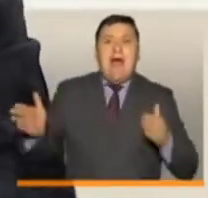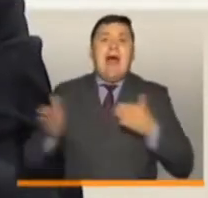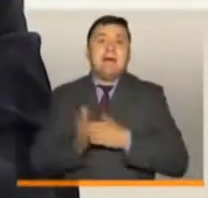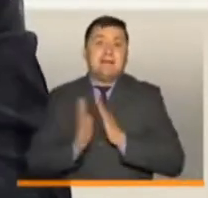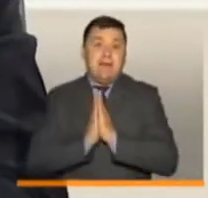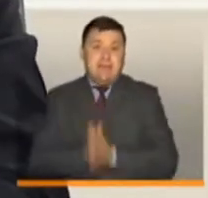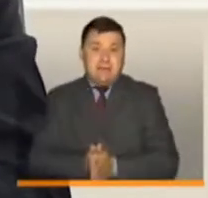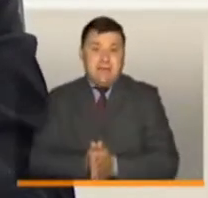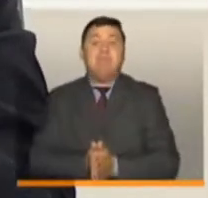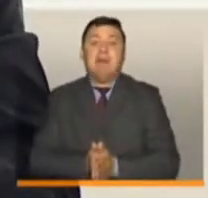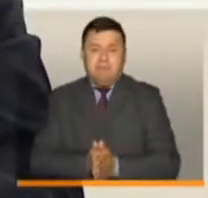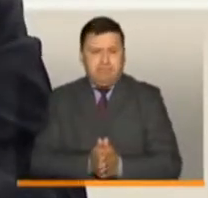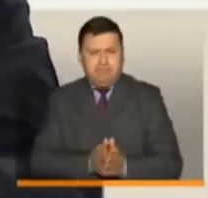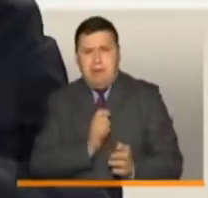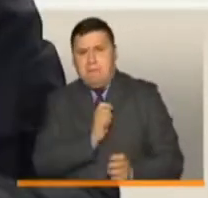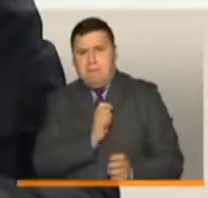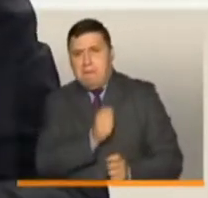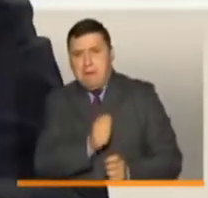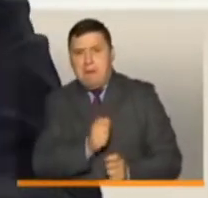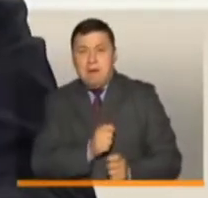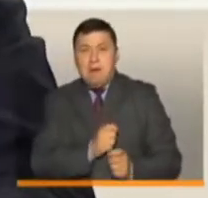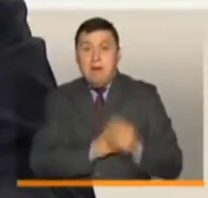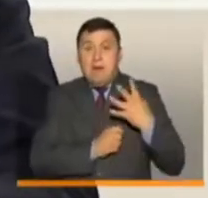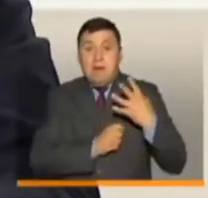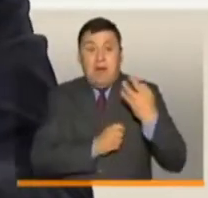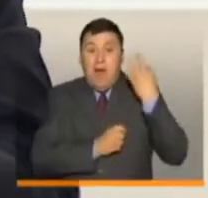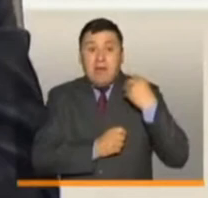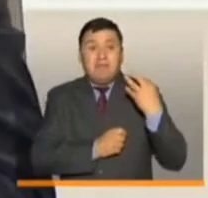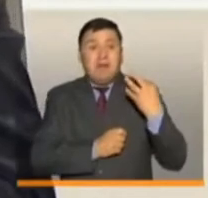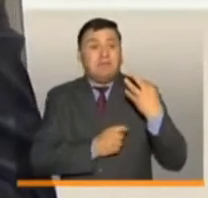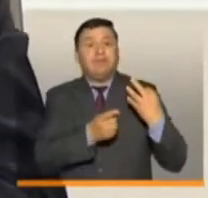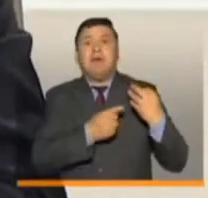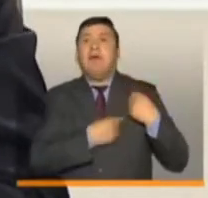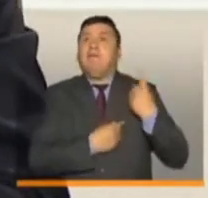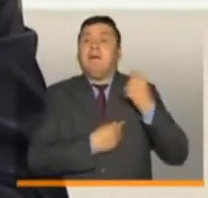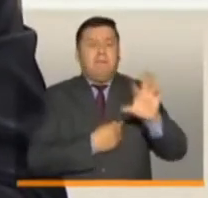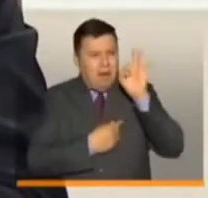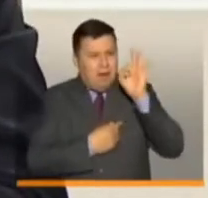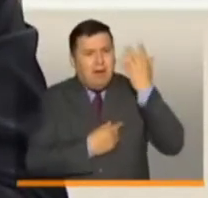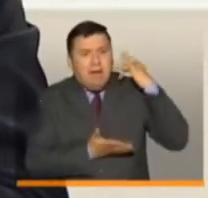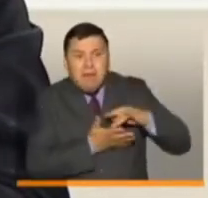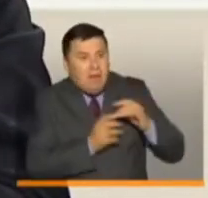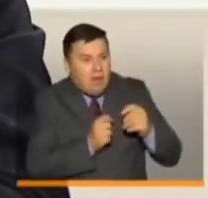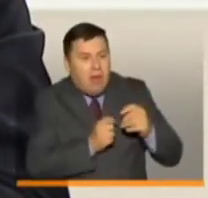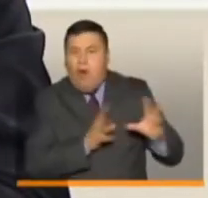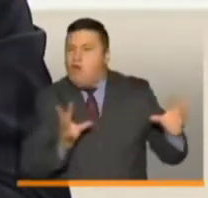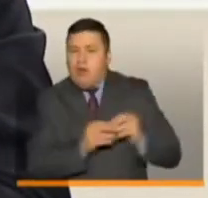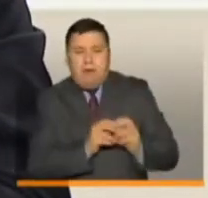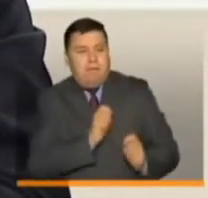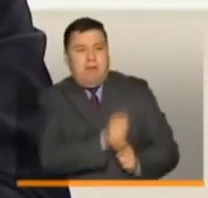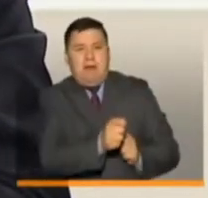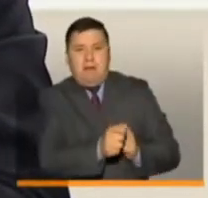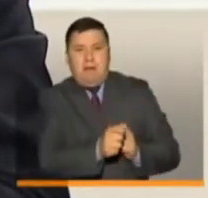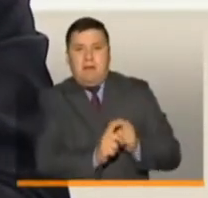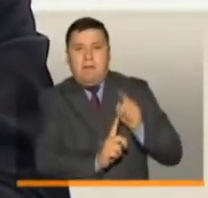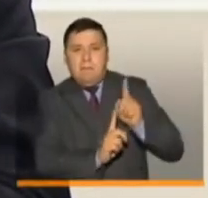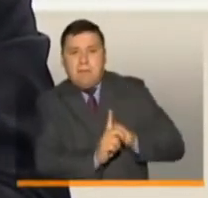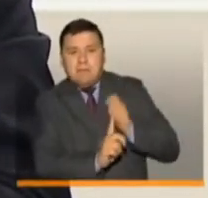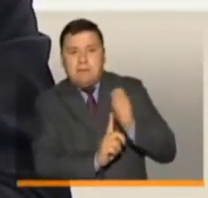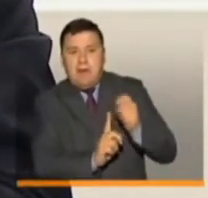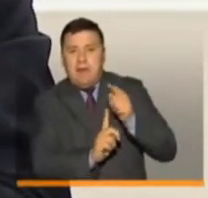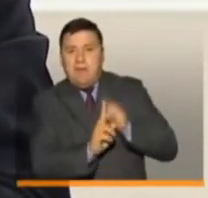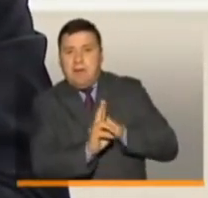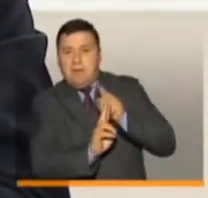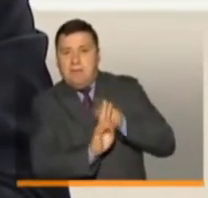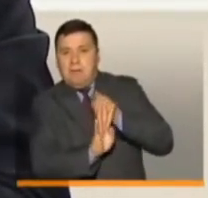diciembre. Recibirán no sólo los 3 que se han girado, no sólo el que está por girarse en este mes, sino que en cada uno de los meses que